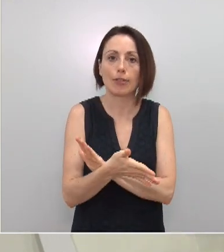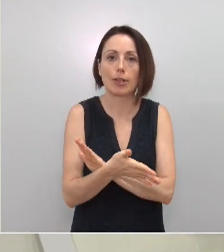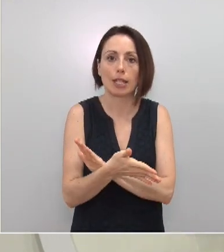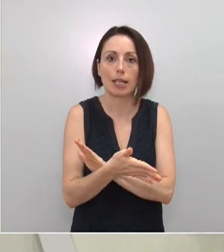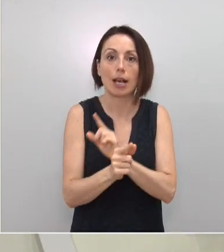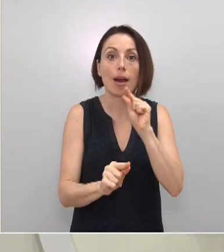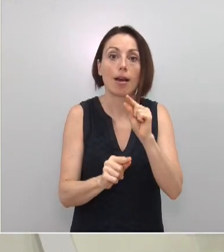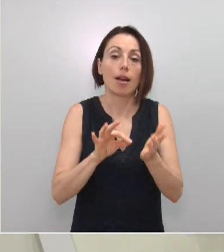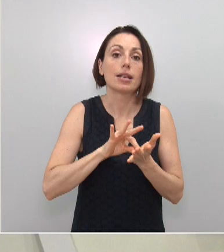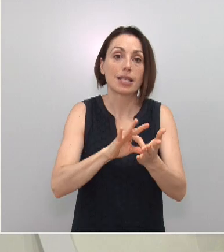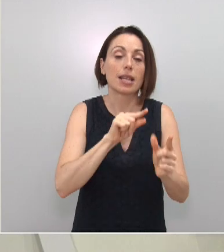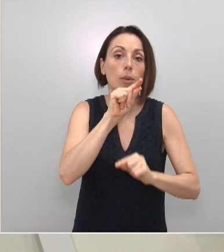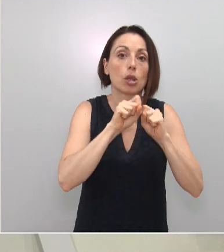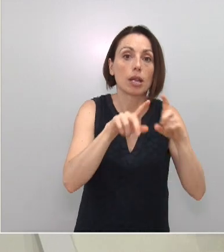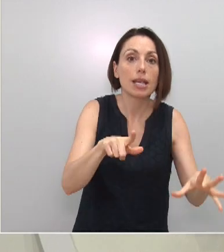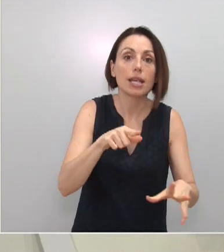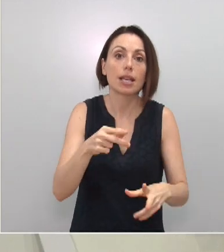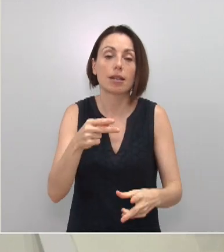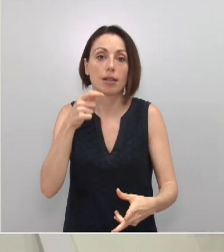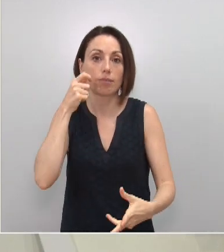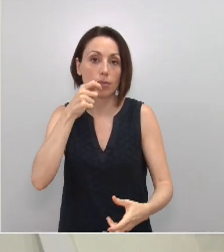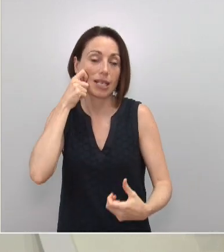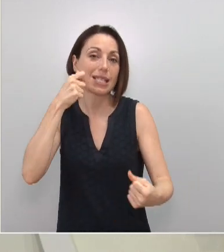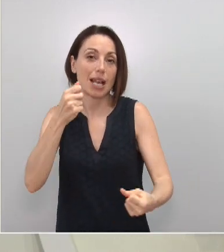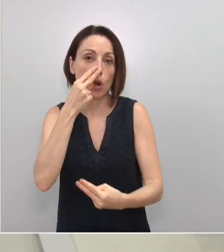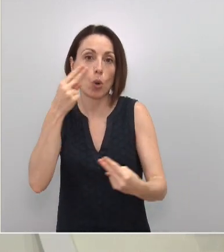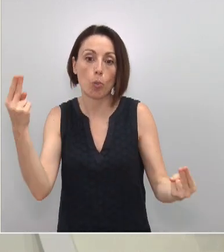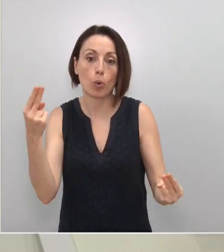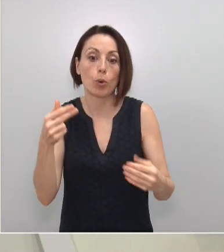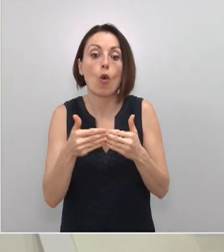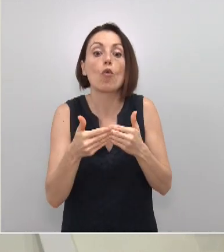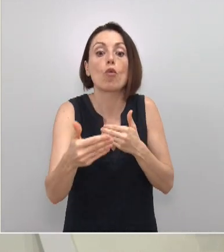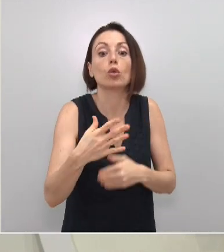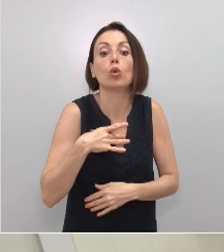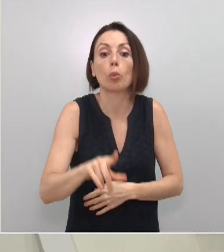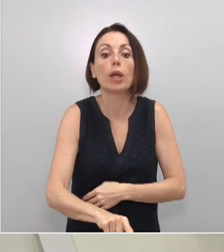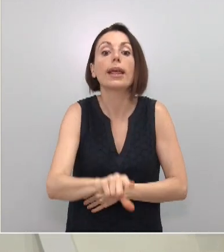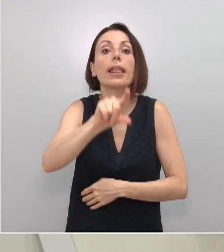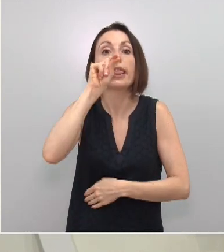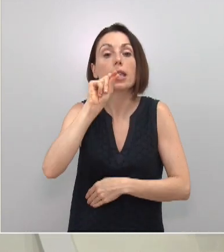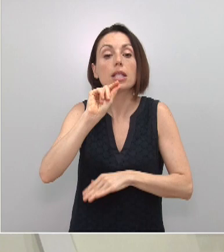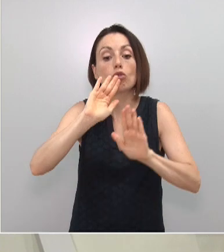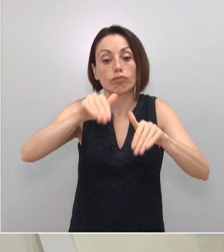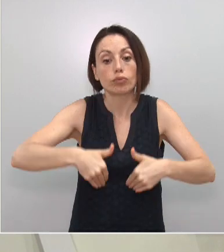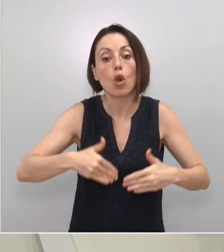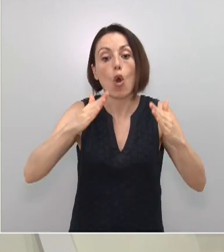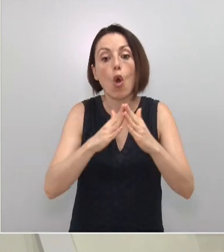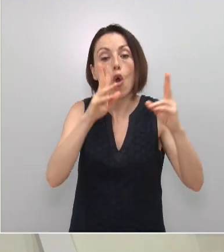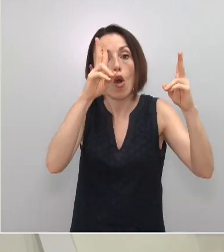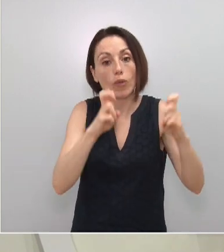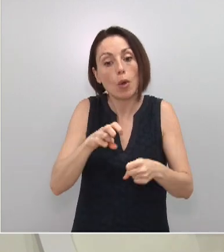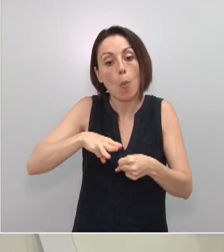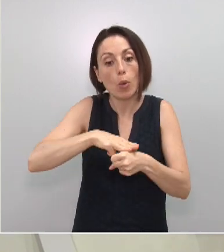epidemiología como salud pública. Por supuesto que está encima de la mesa para tomar esa decisión, la del confinamiento de ese